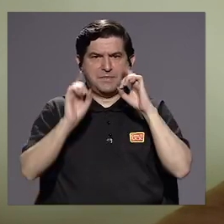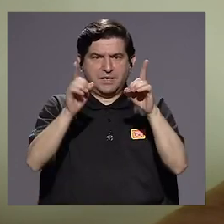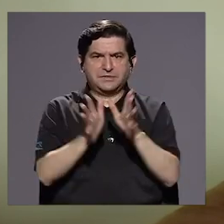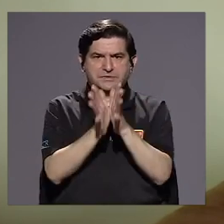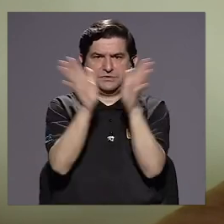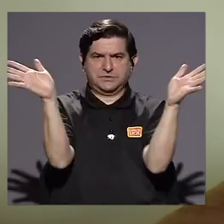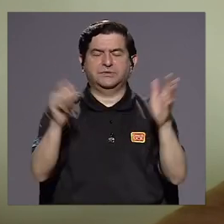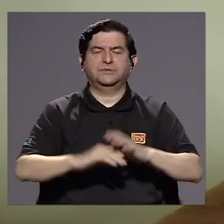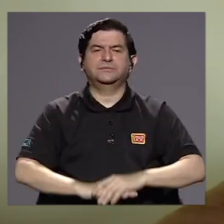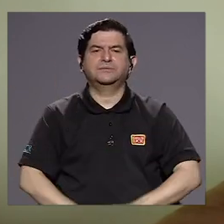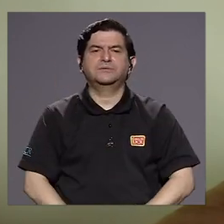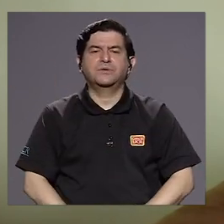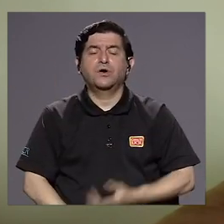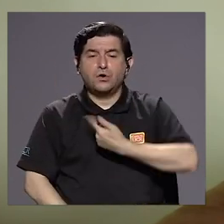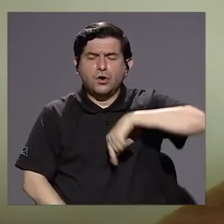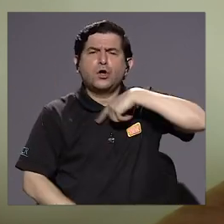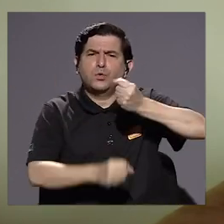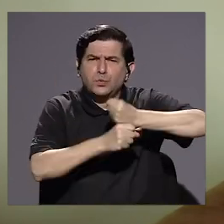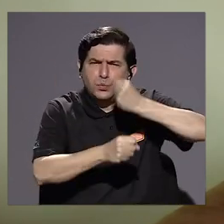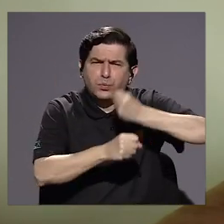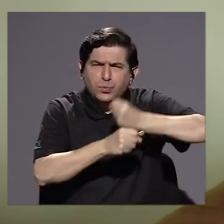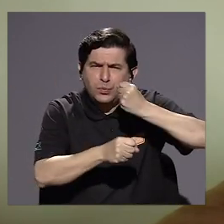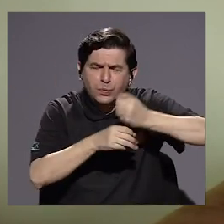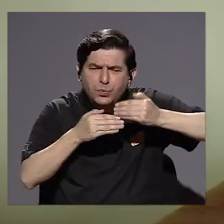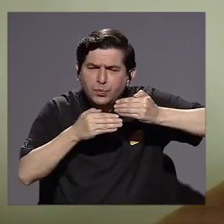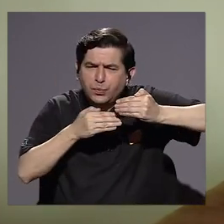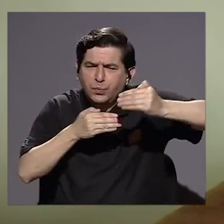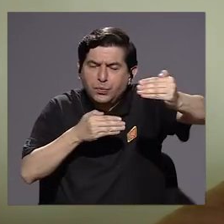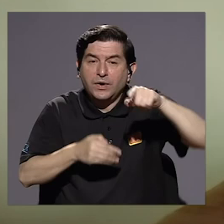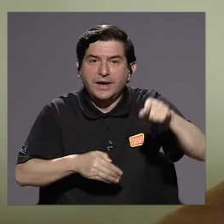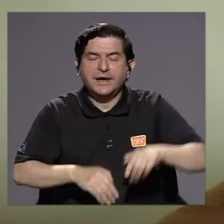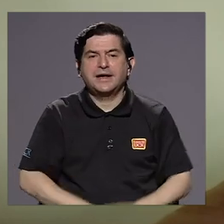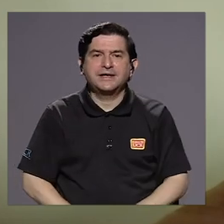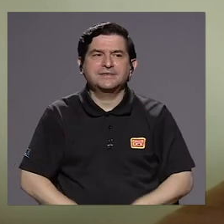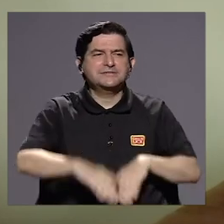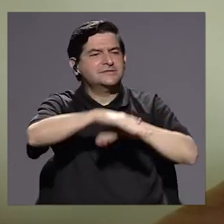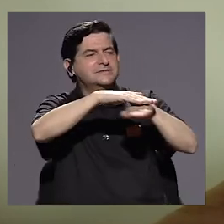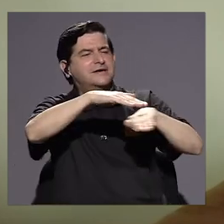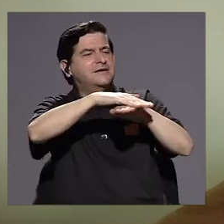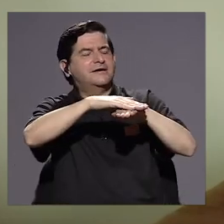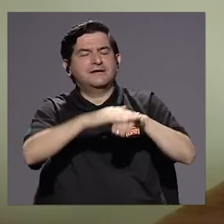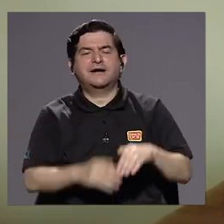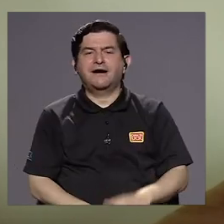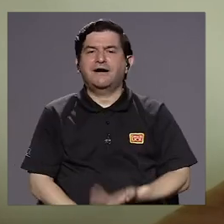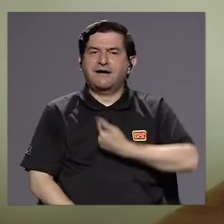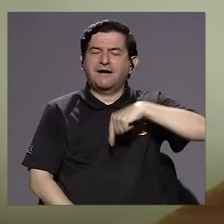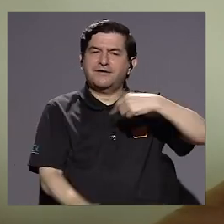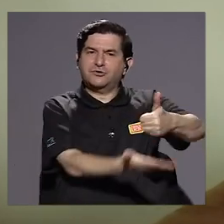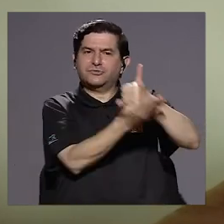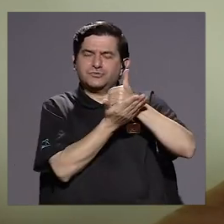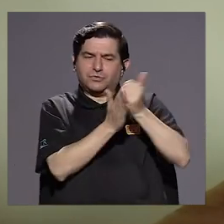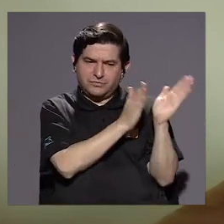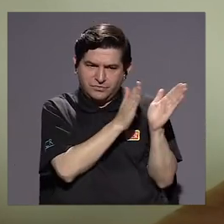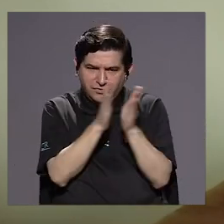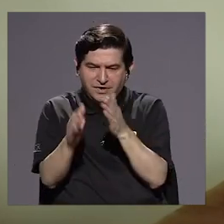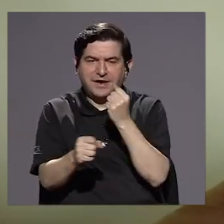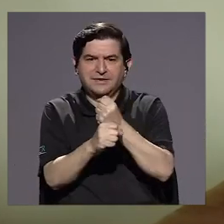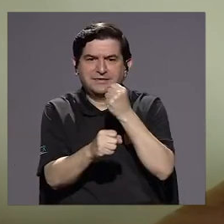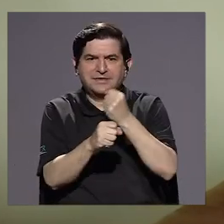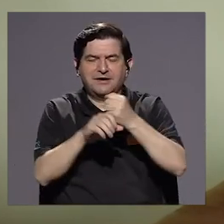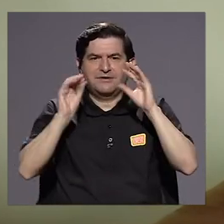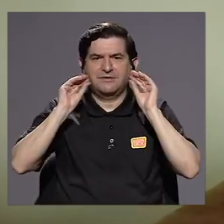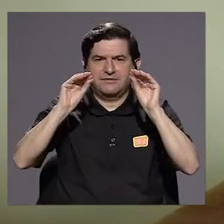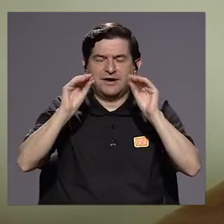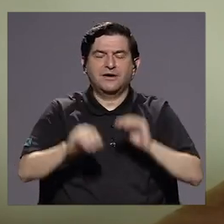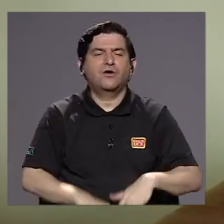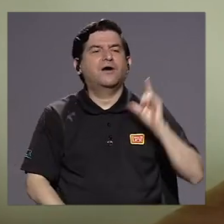Pública y veníamos avanzando en esto. Esa plataforma nos sirvió ahora para poder organizar el trabajo pedagógico